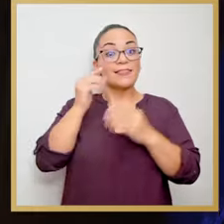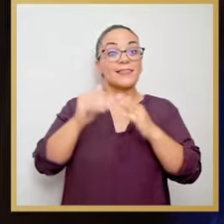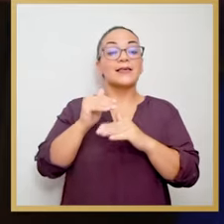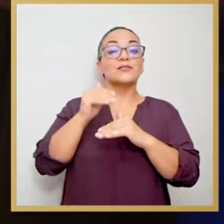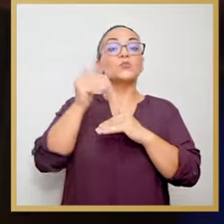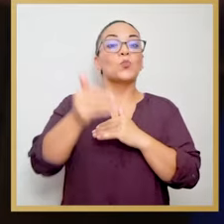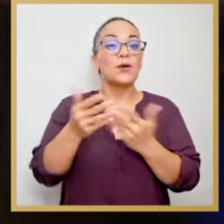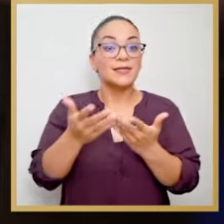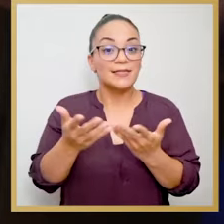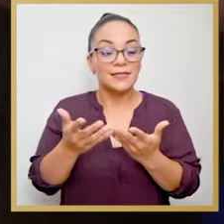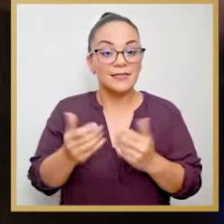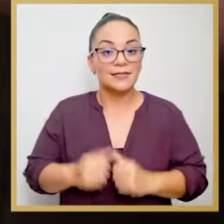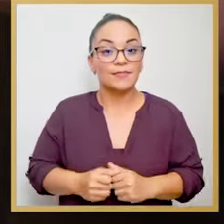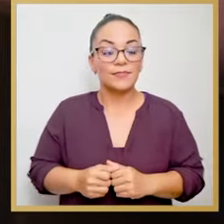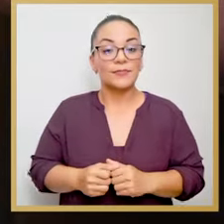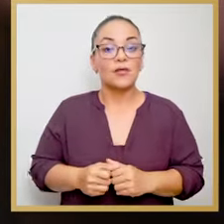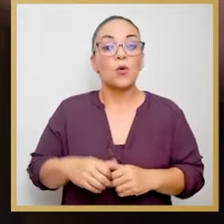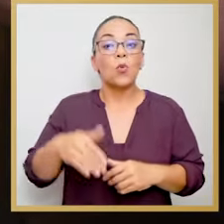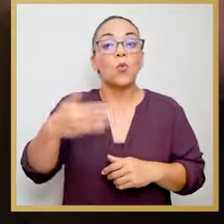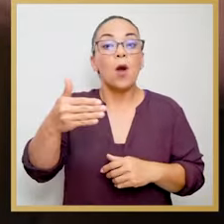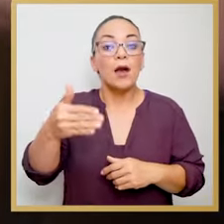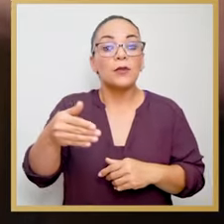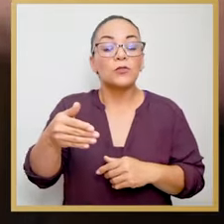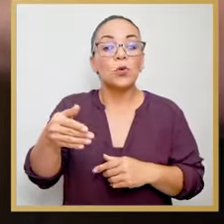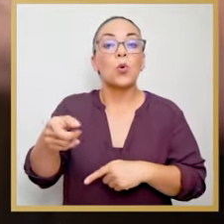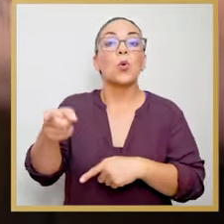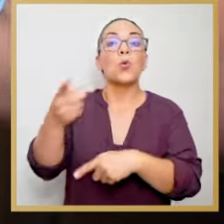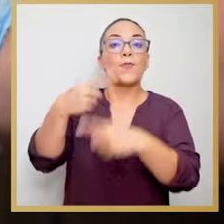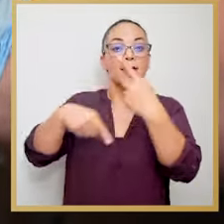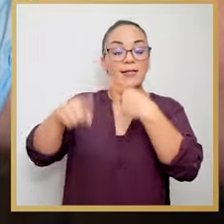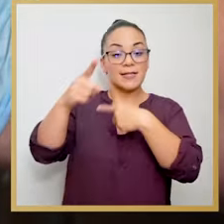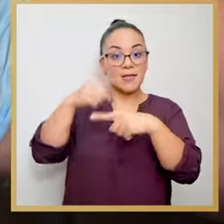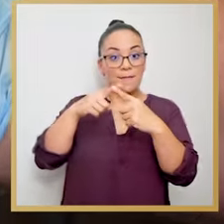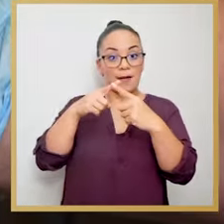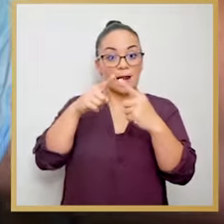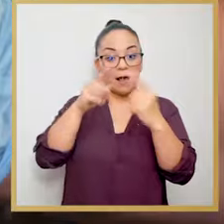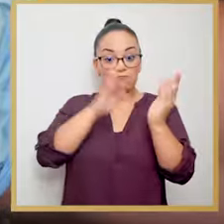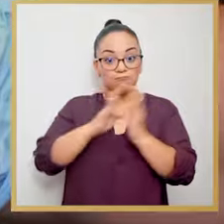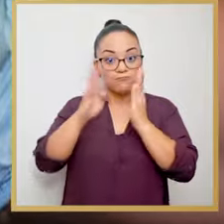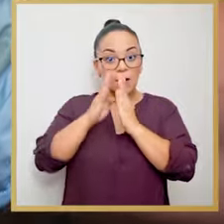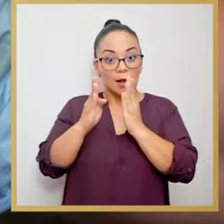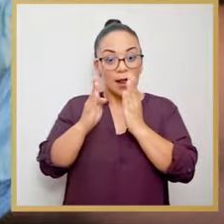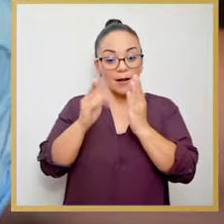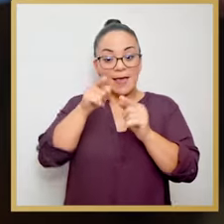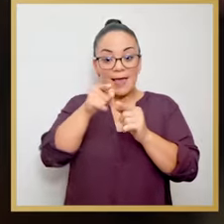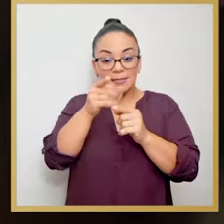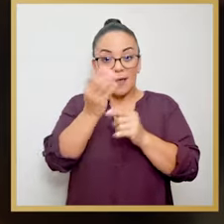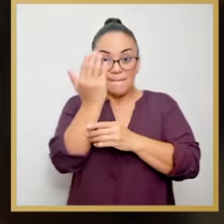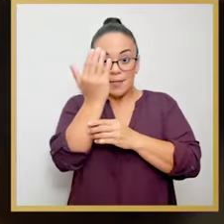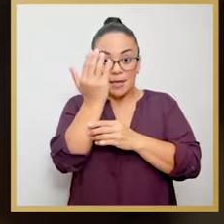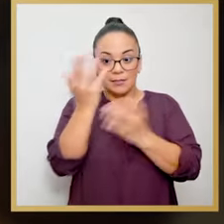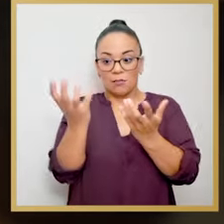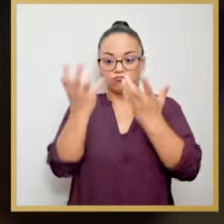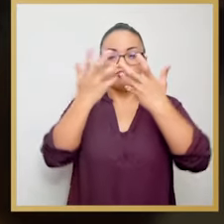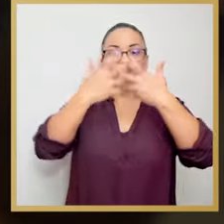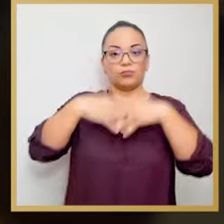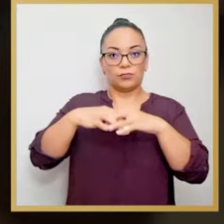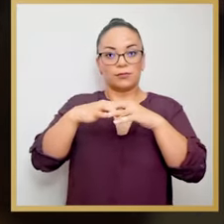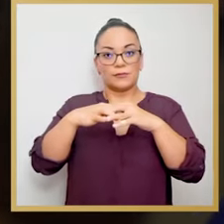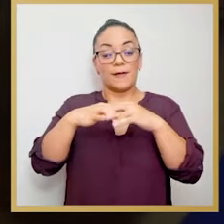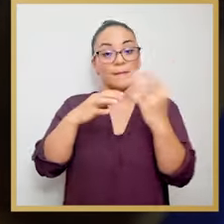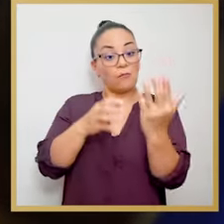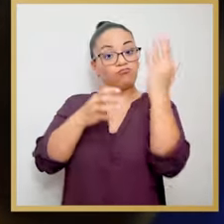después, cuando hay que venir y terminar de ensamblar la pieza, si ustedes ven por atrás,